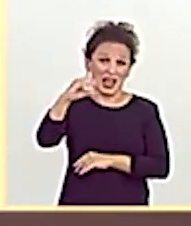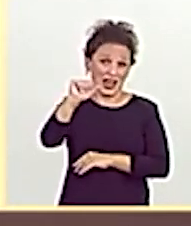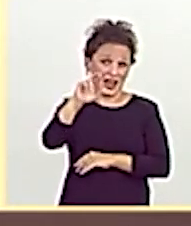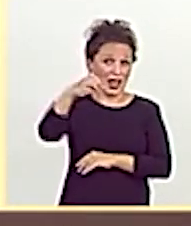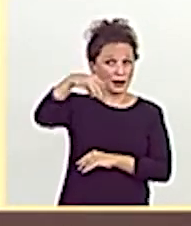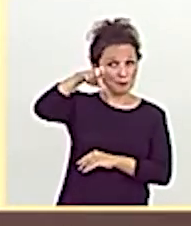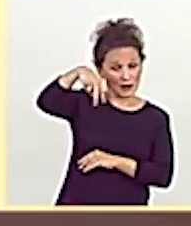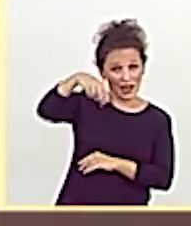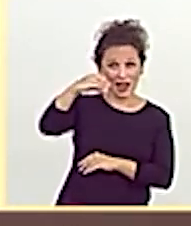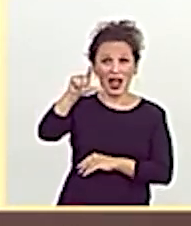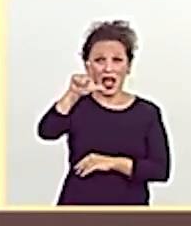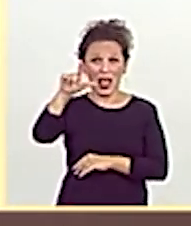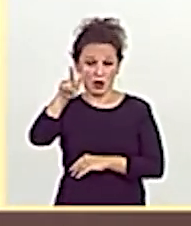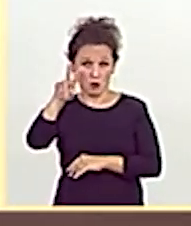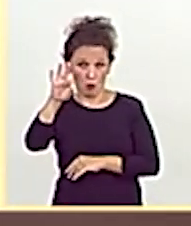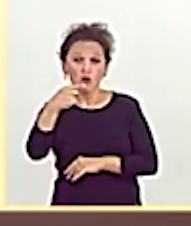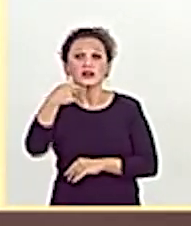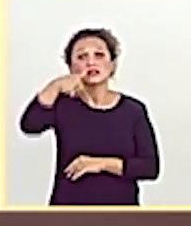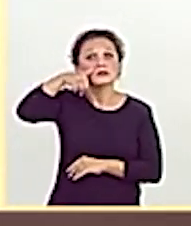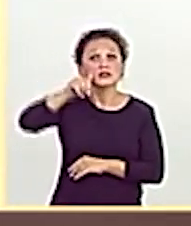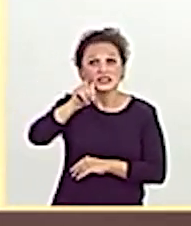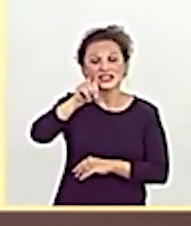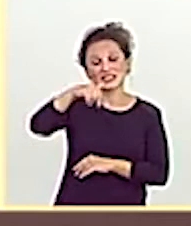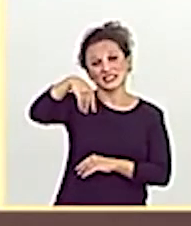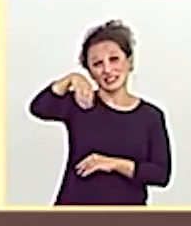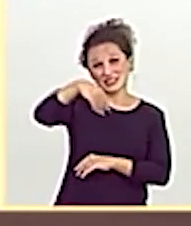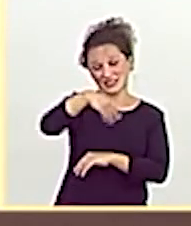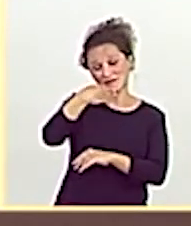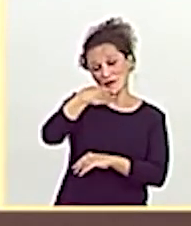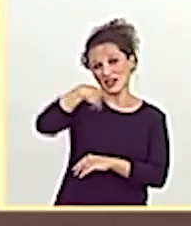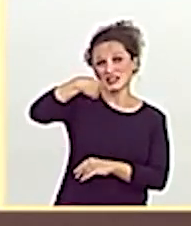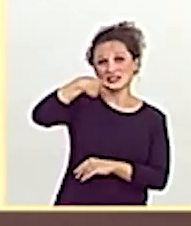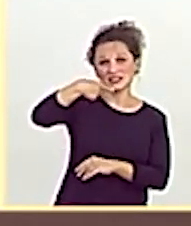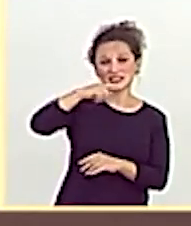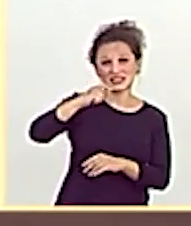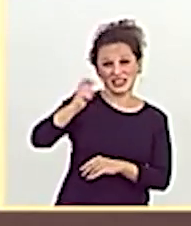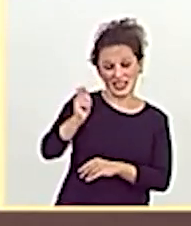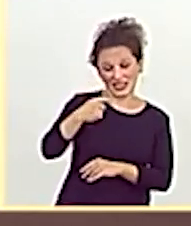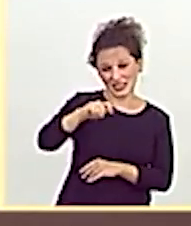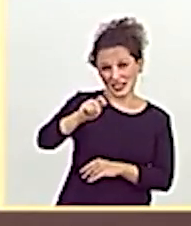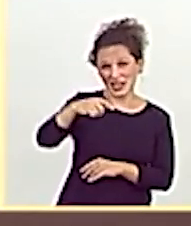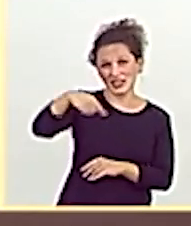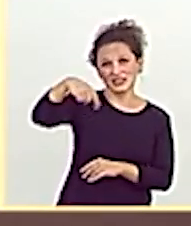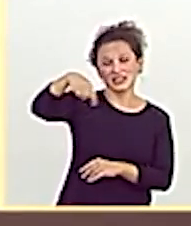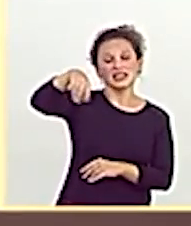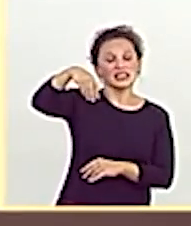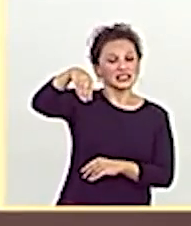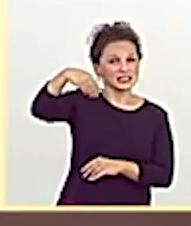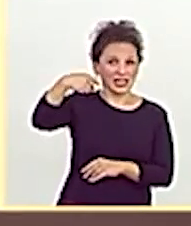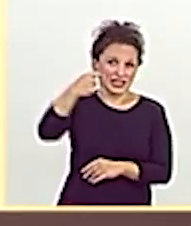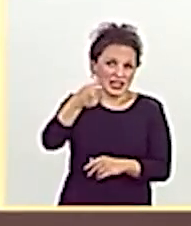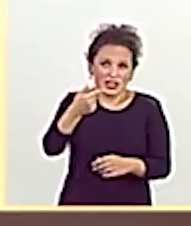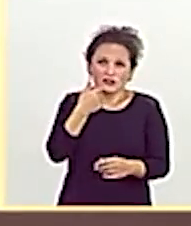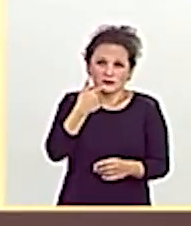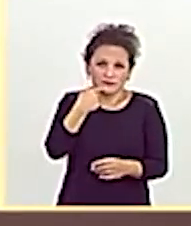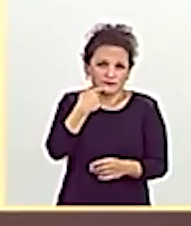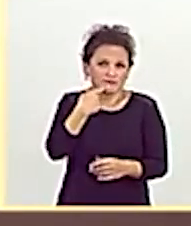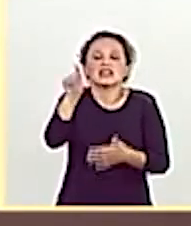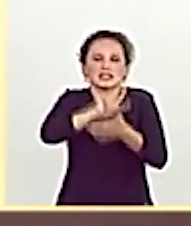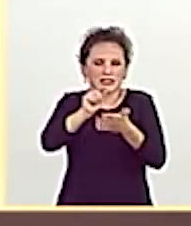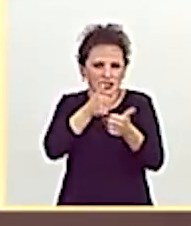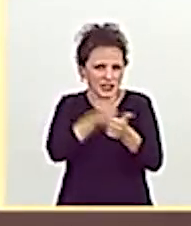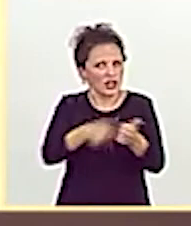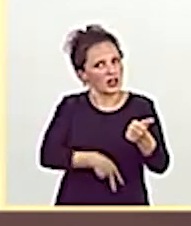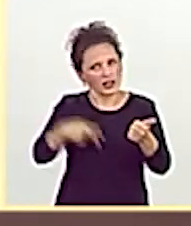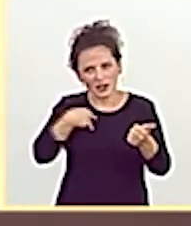Pedro Sánchez, secretario general del PSOE, es una persona y el presidente del Gobierno es otra. Lo que piensa uno no lo piensa